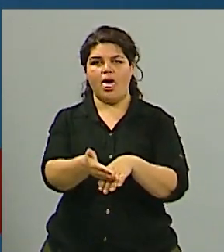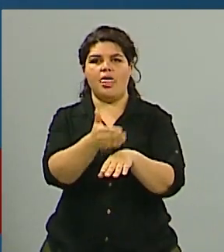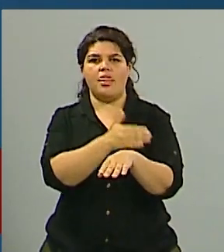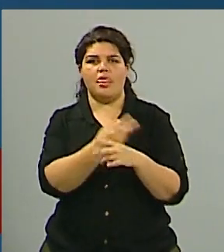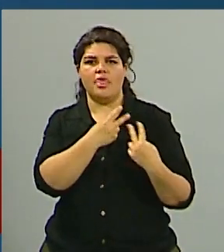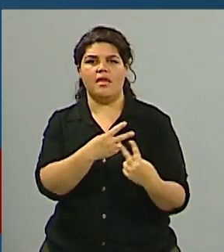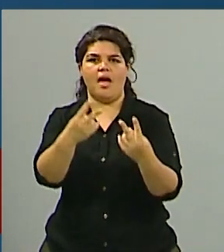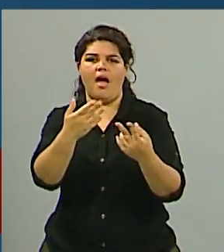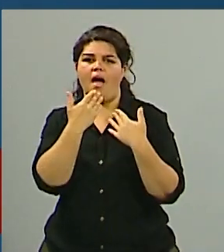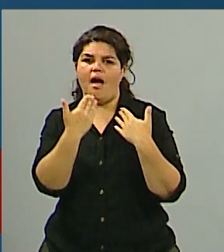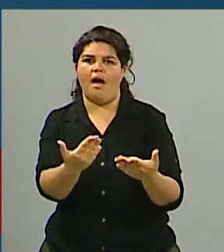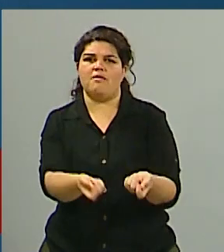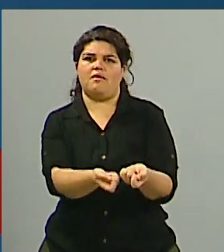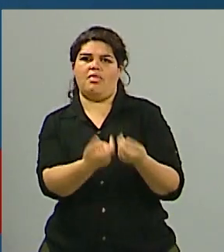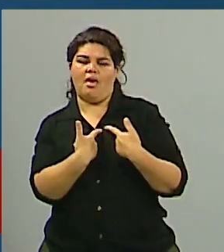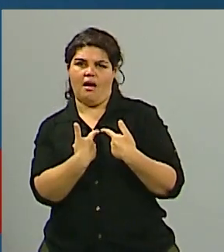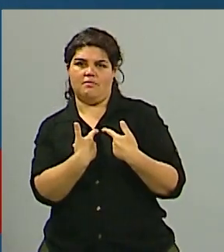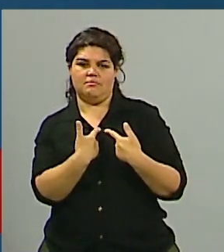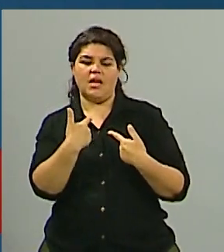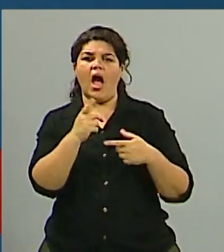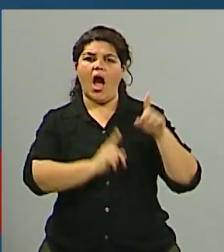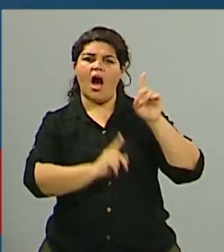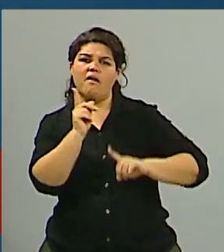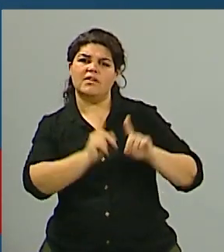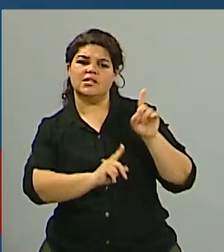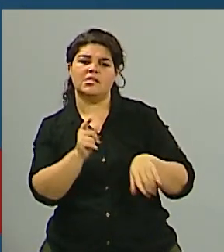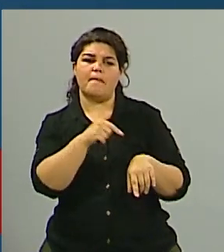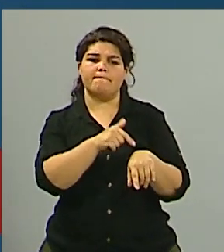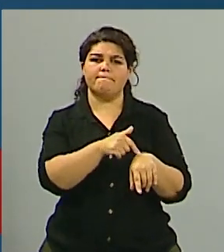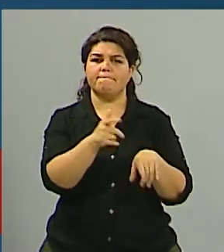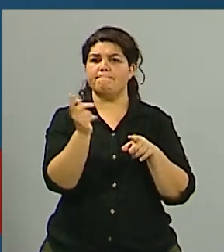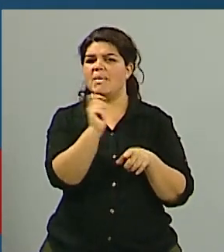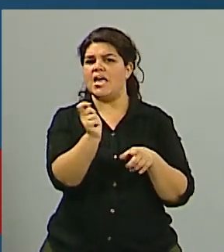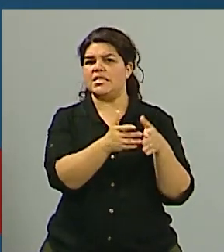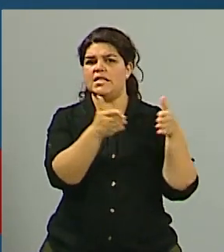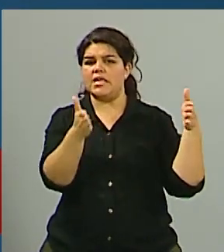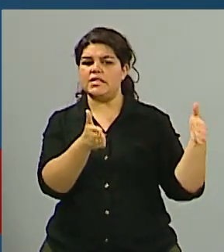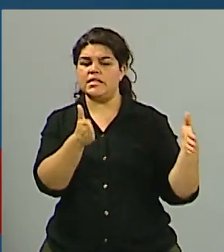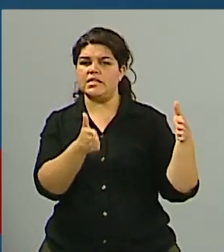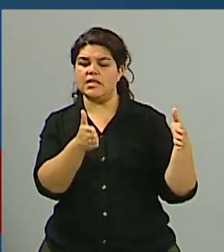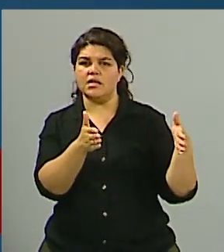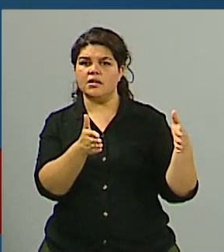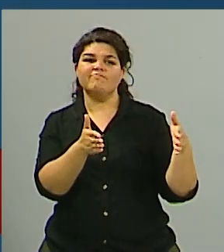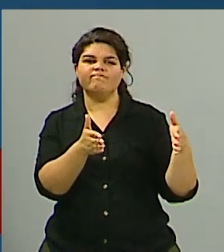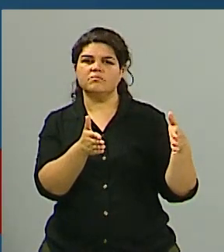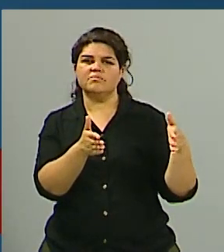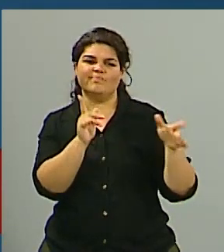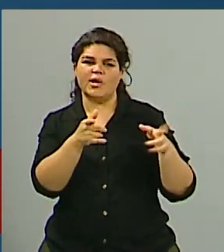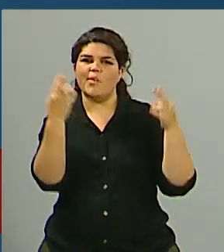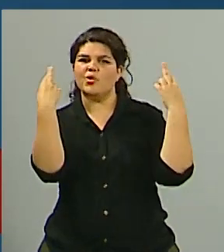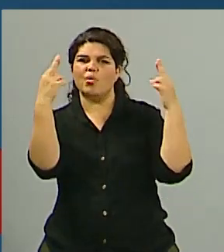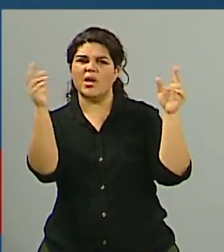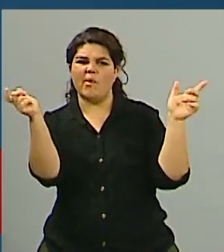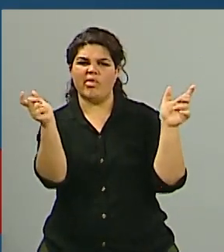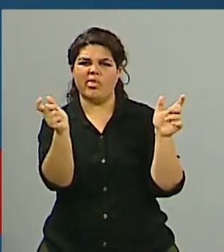ocupación turística y esto a través de la implementación del previaje se